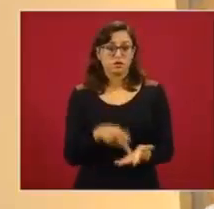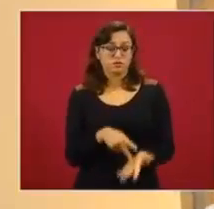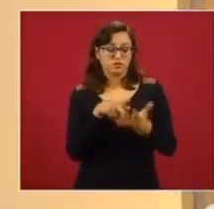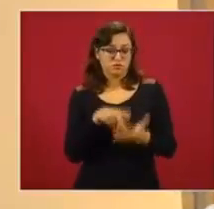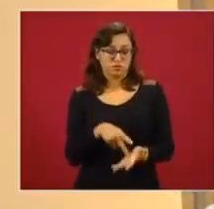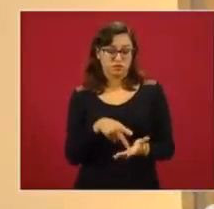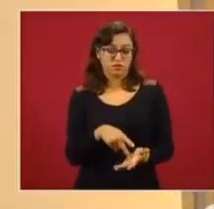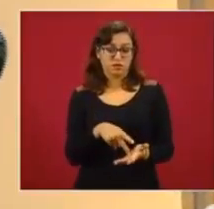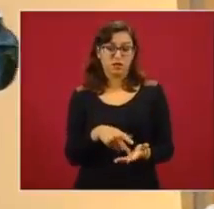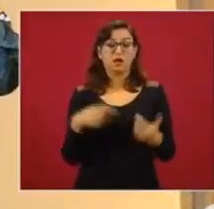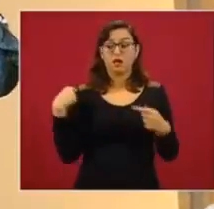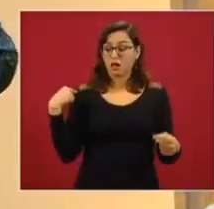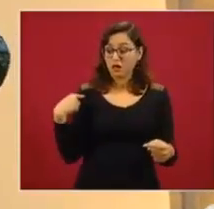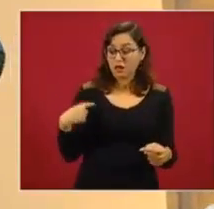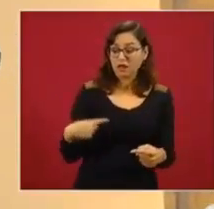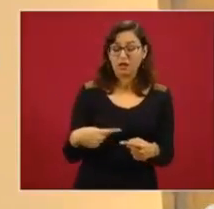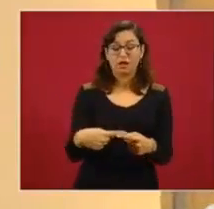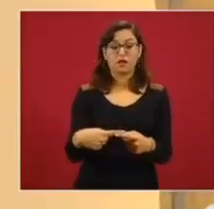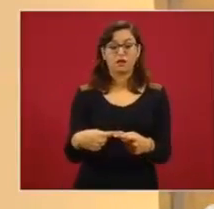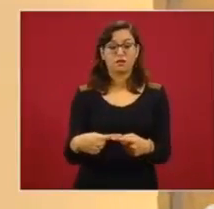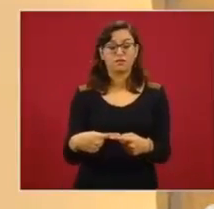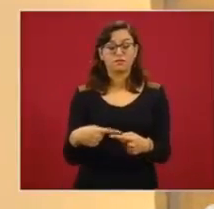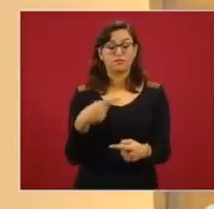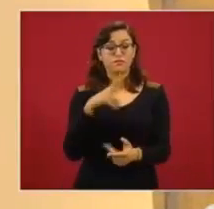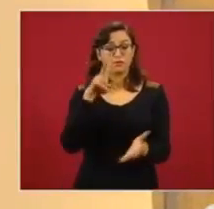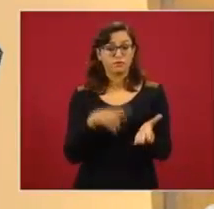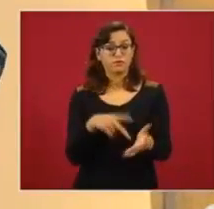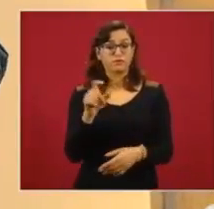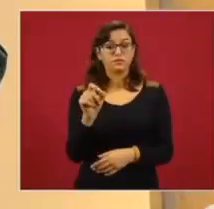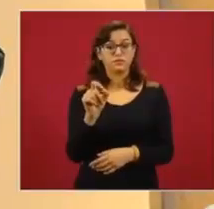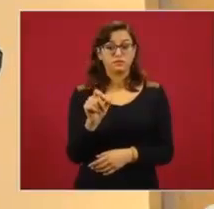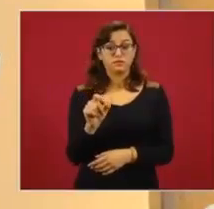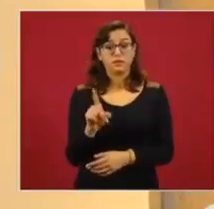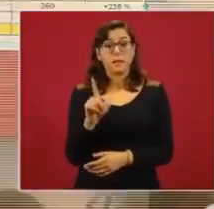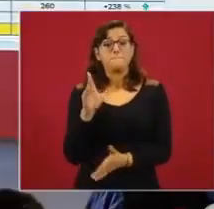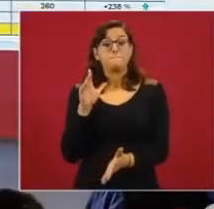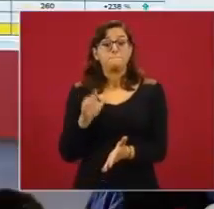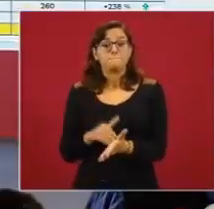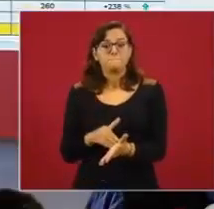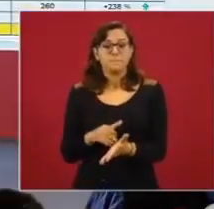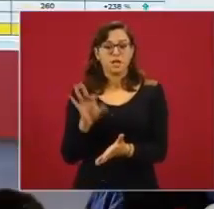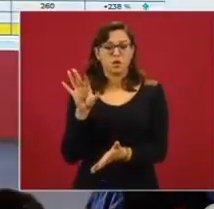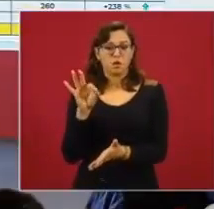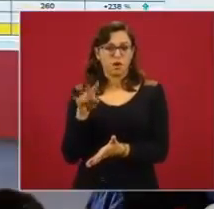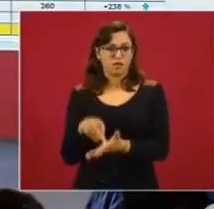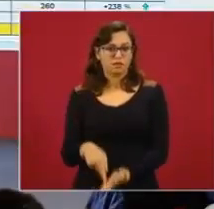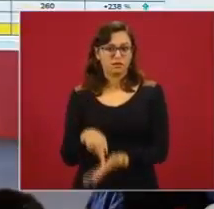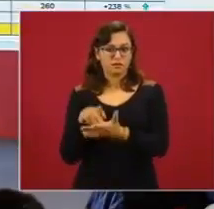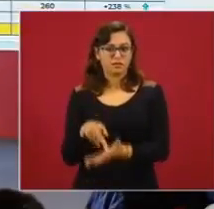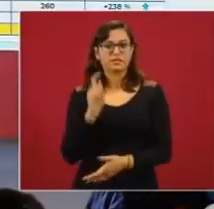asegurado. Y en lo que va, o en este año, en el 2020, 1.040 kilogramos de fentanilo.